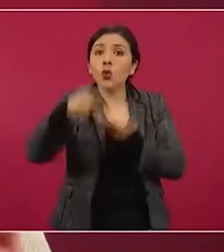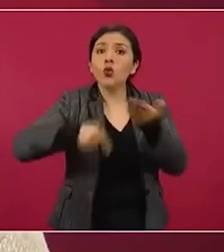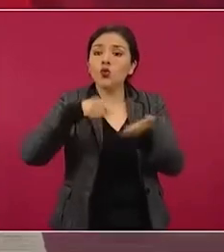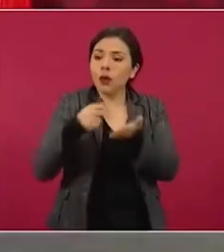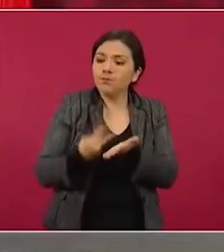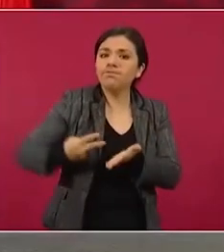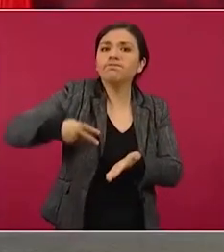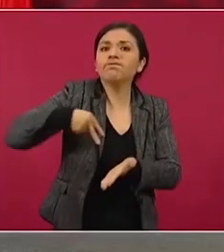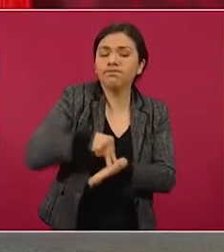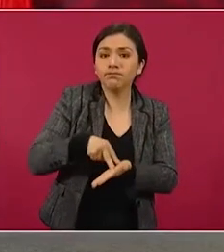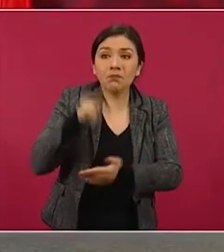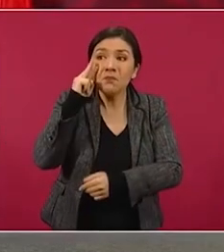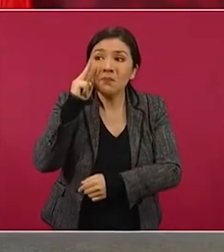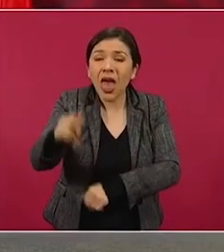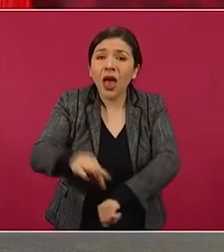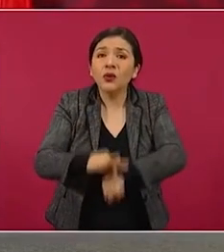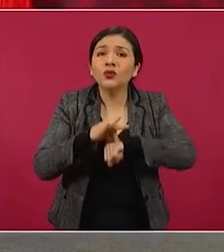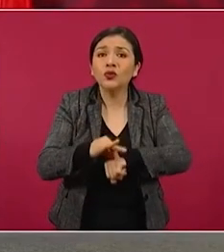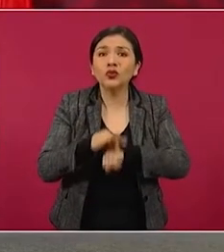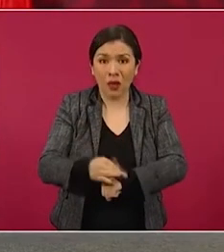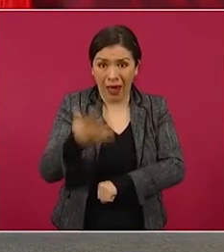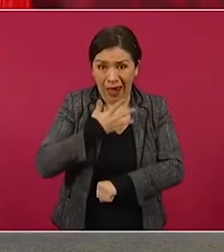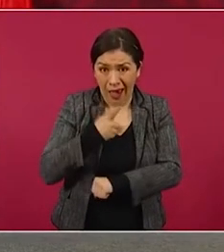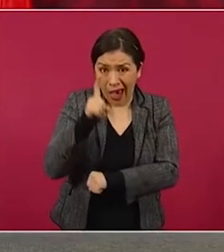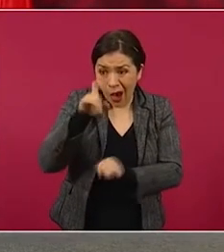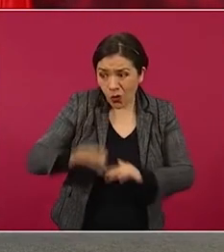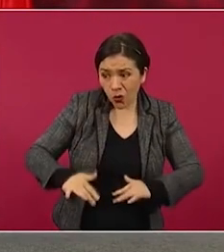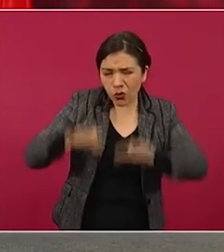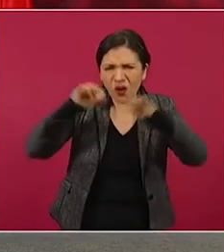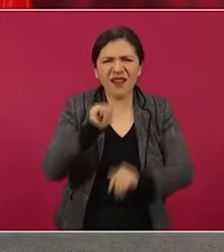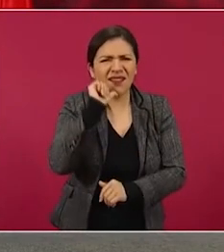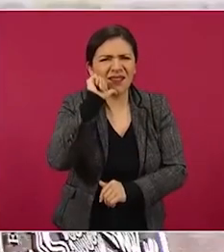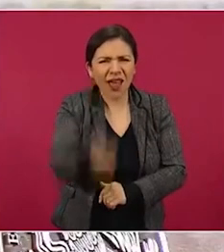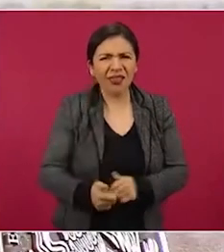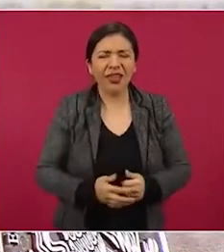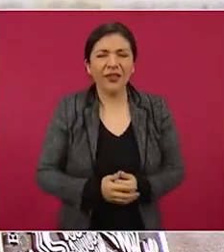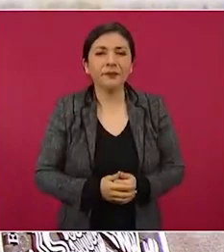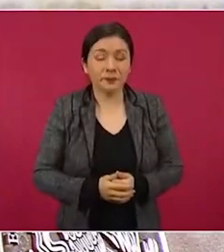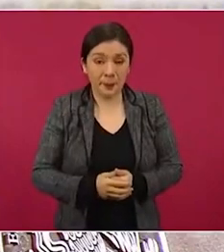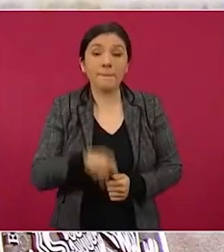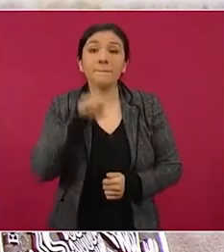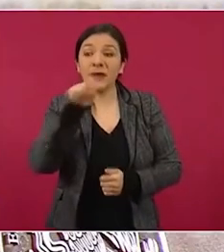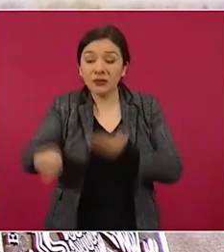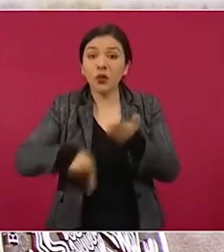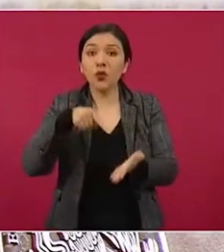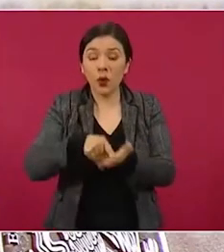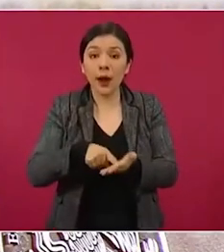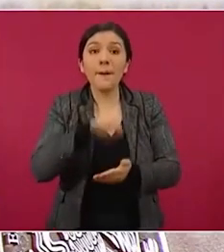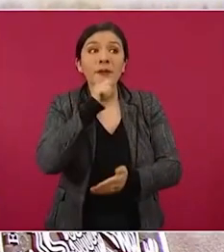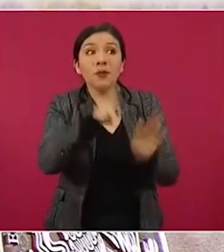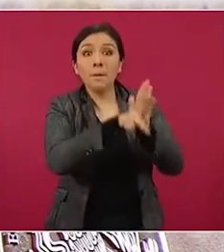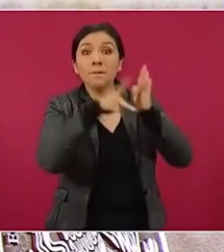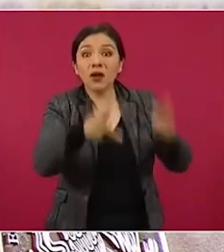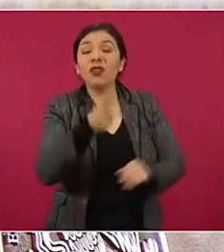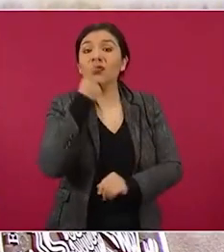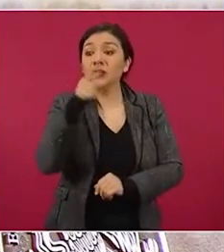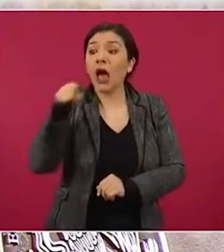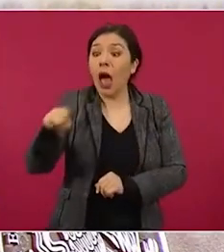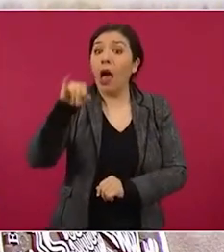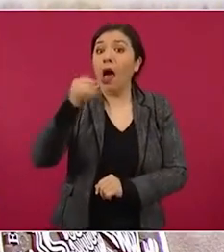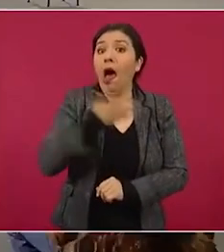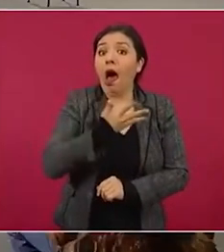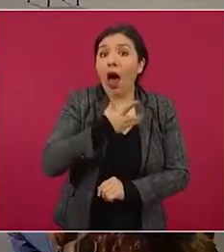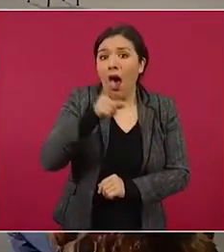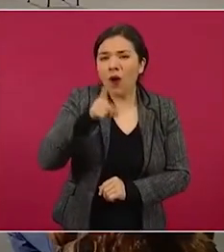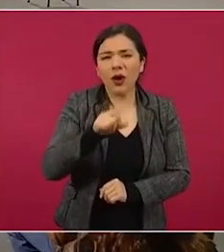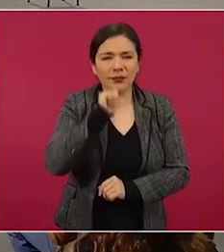y donde claramente se ve que no había inundación, en el mismo lugar donde Reforma señalaba que sí había.